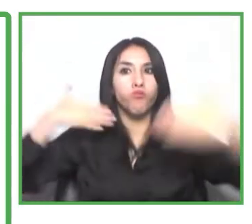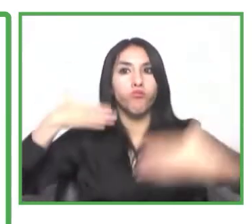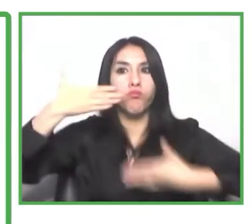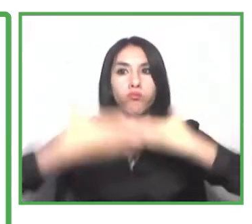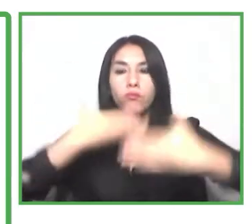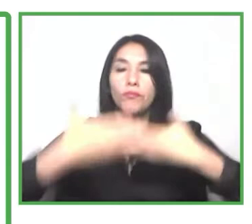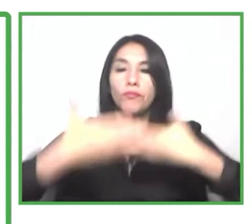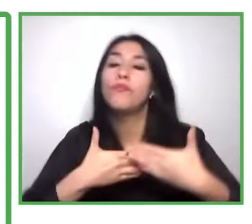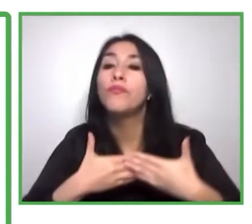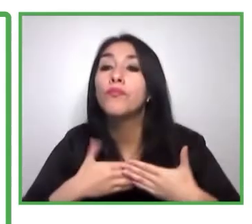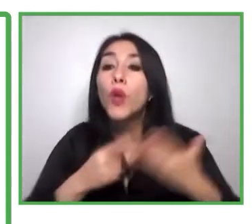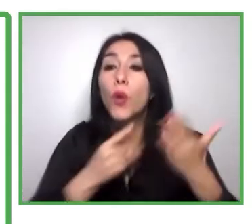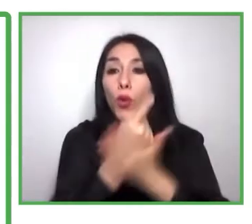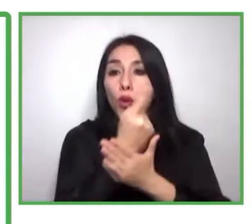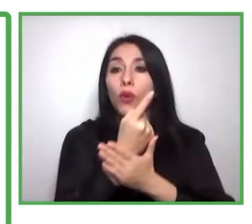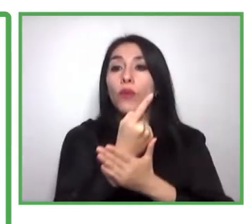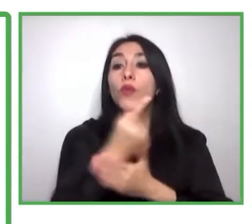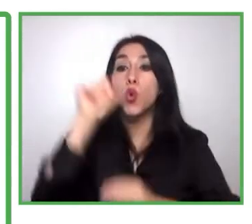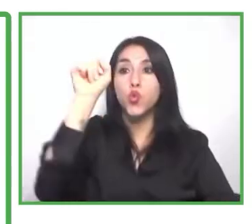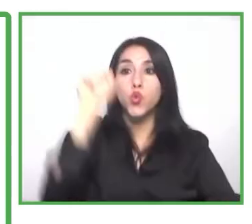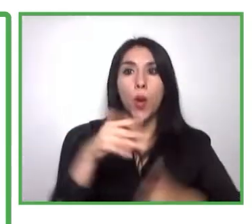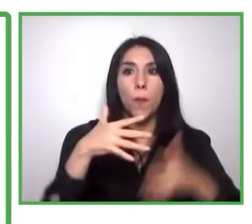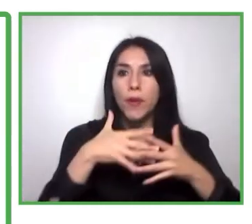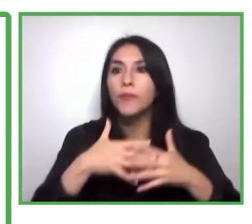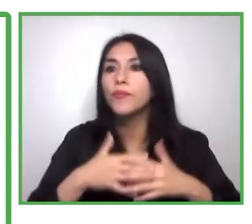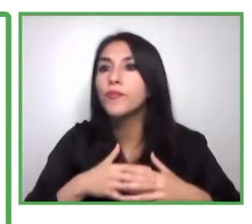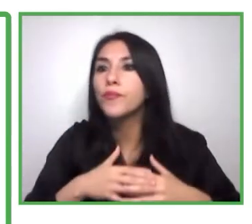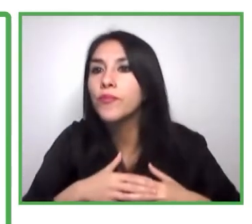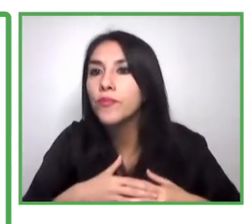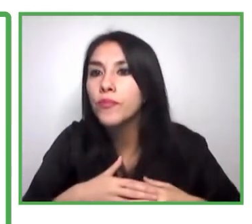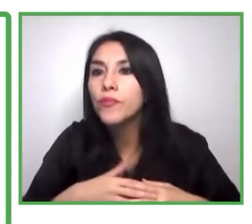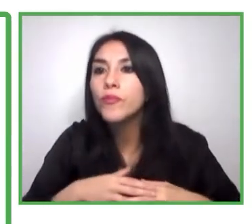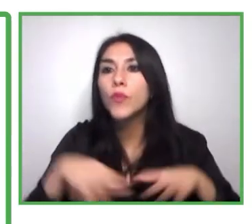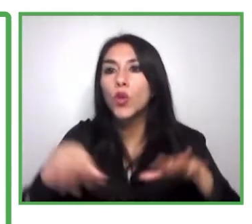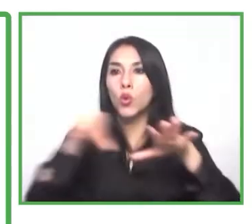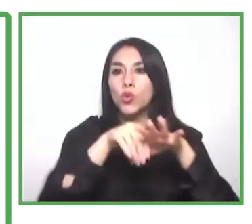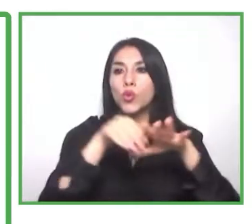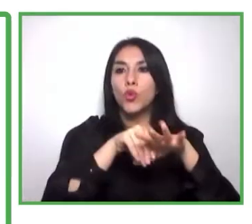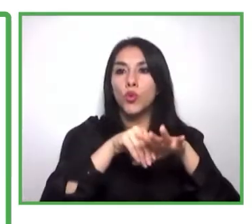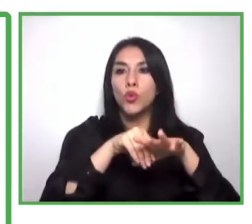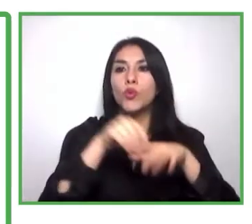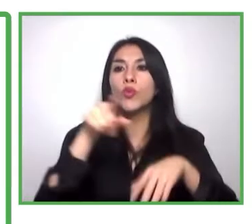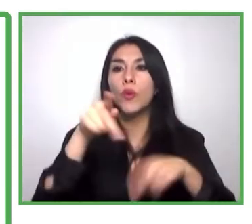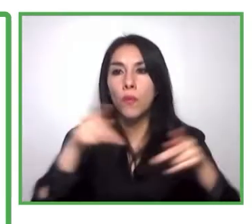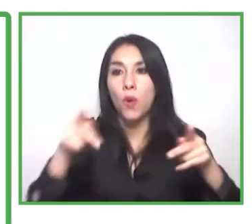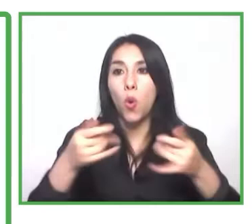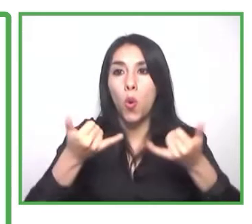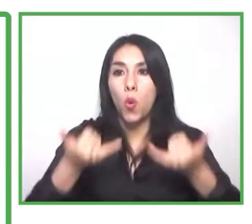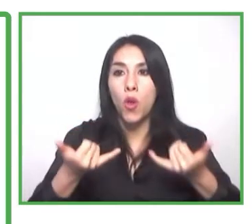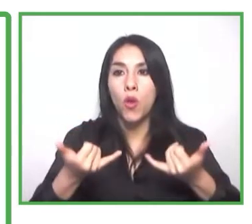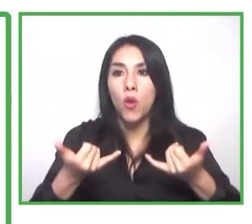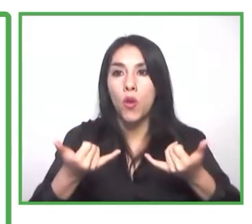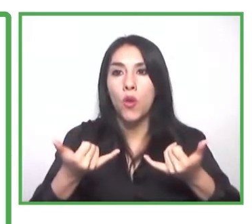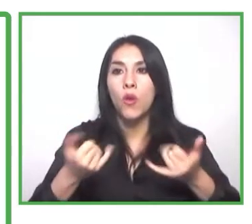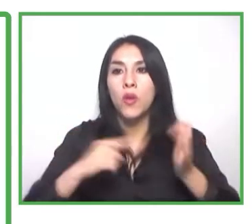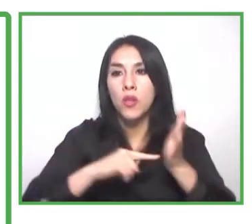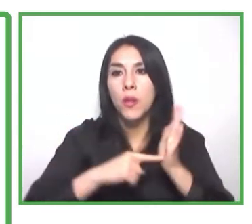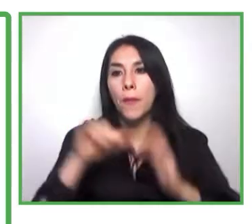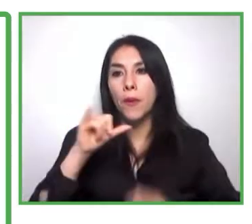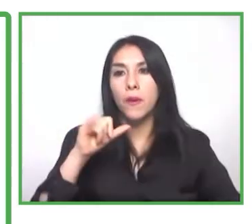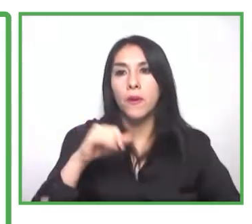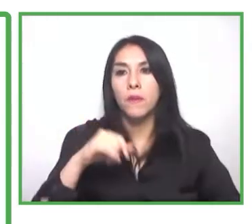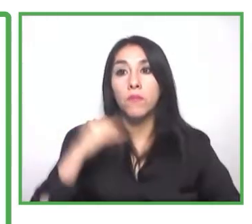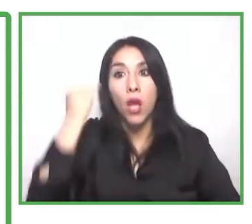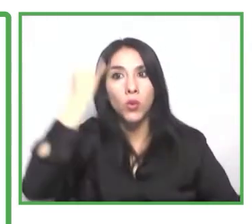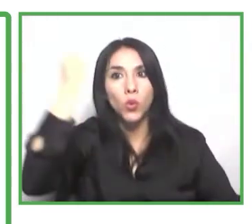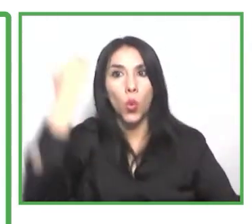ferias inclusivas laborales, y hoy día también de tecnología y de innovación. Así que los invitamos a todos a ver